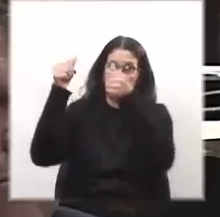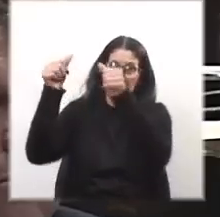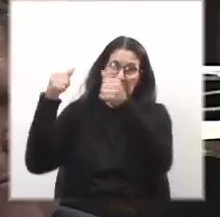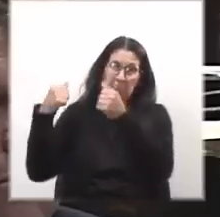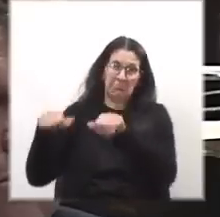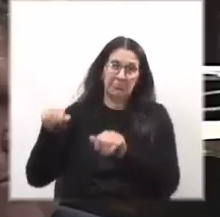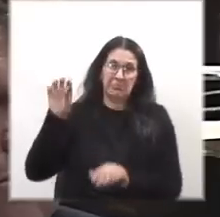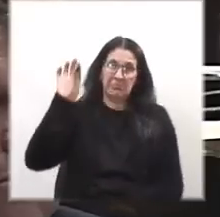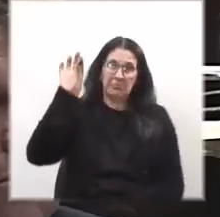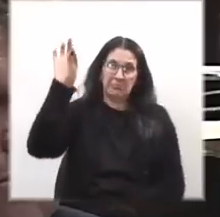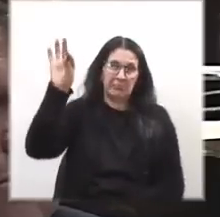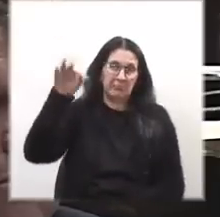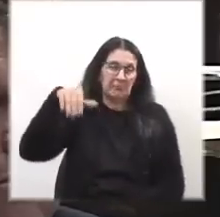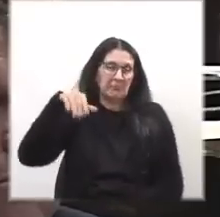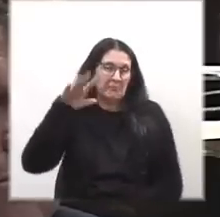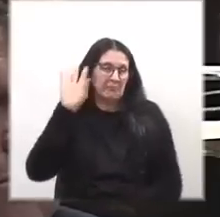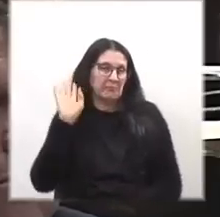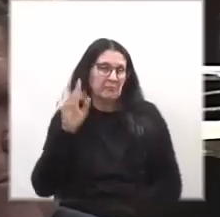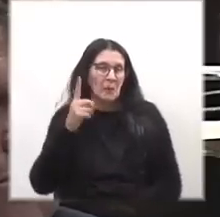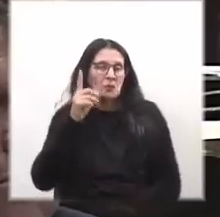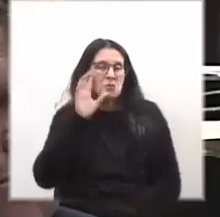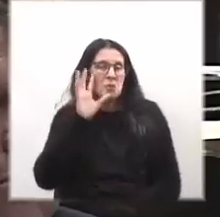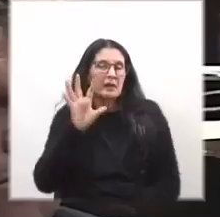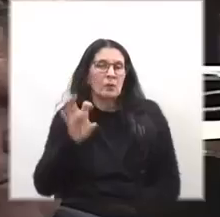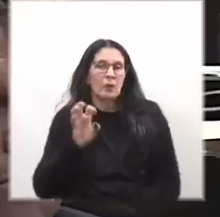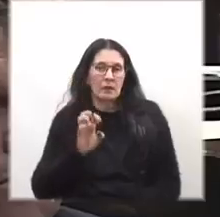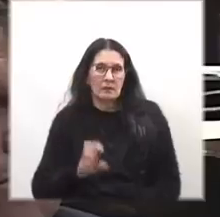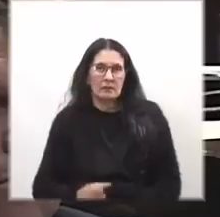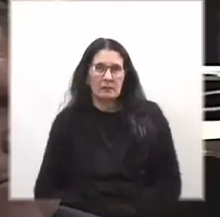mi efímero pasaje por la Cámara, un lindo recuerdo.